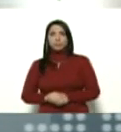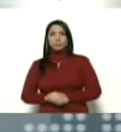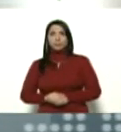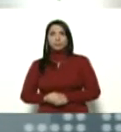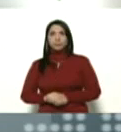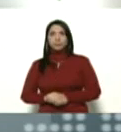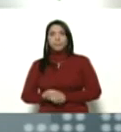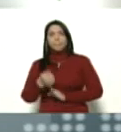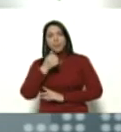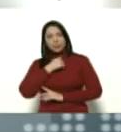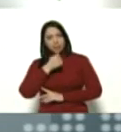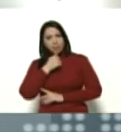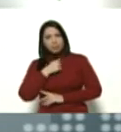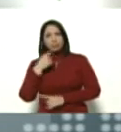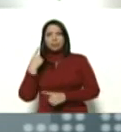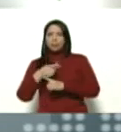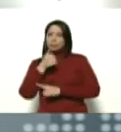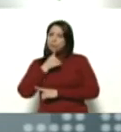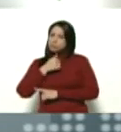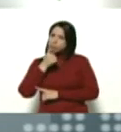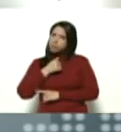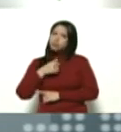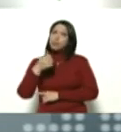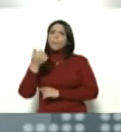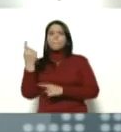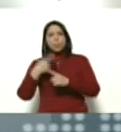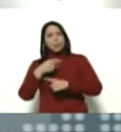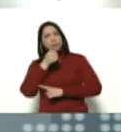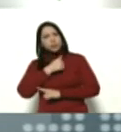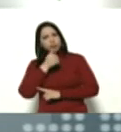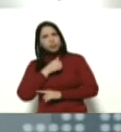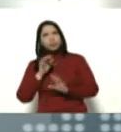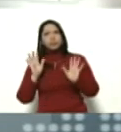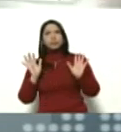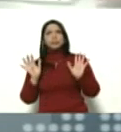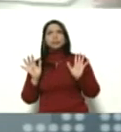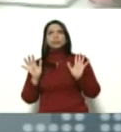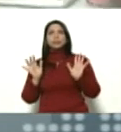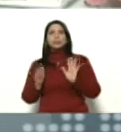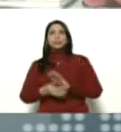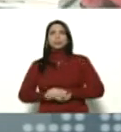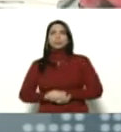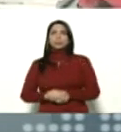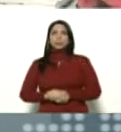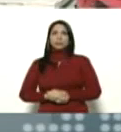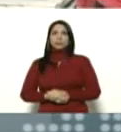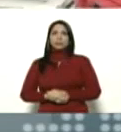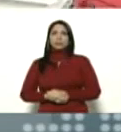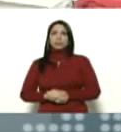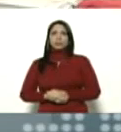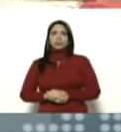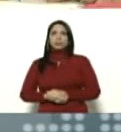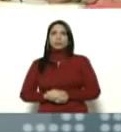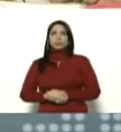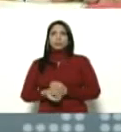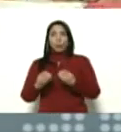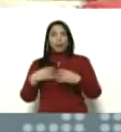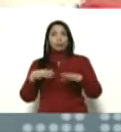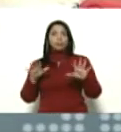Paciencia, paciencia, paciencia, y bueno,